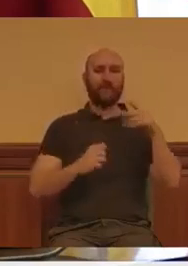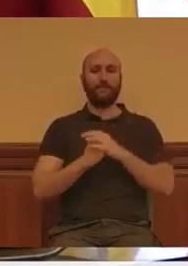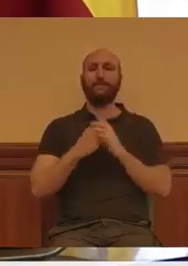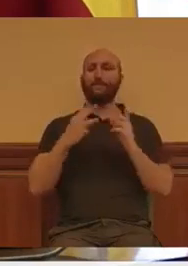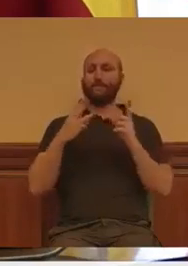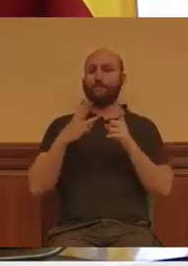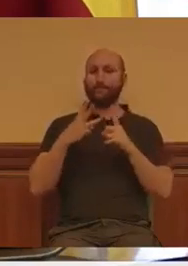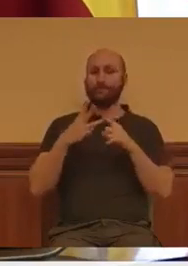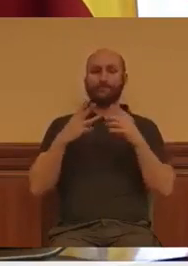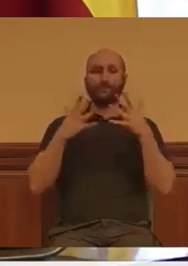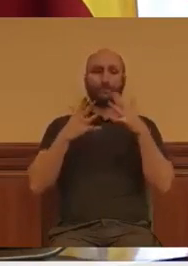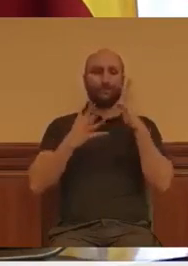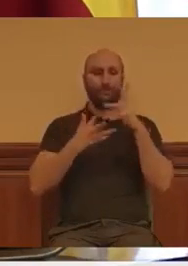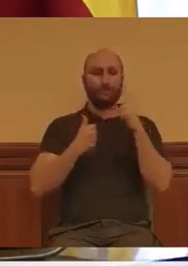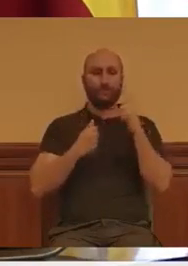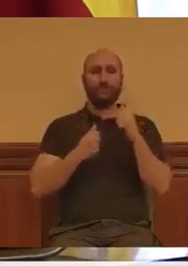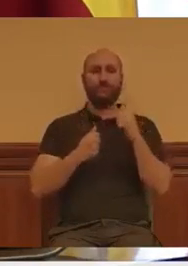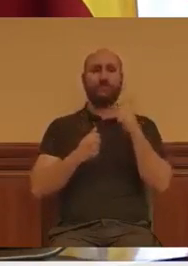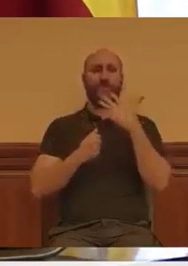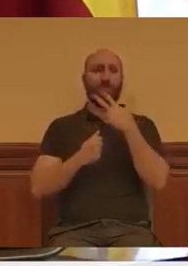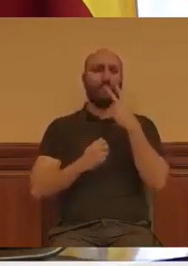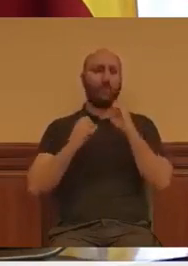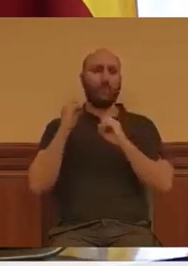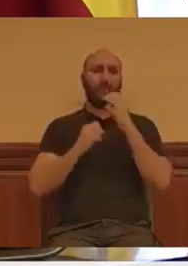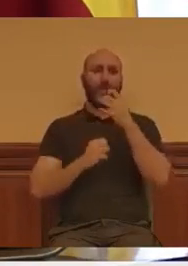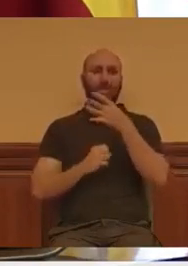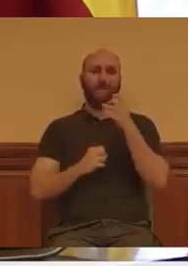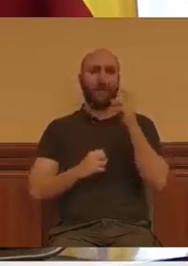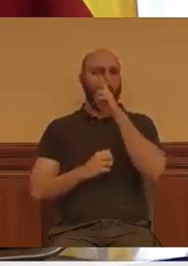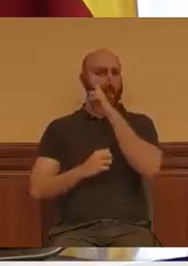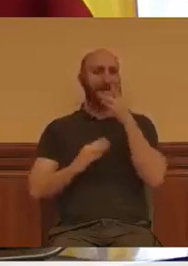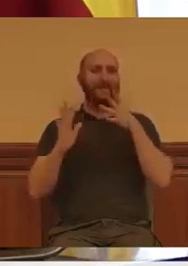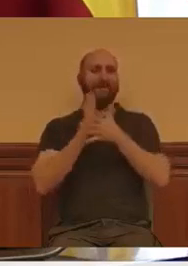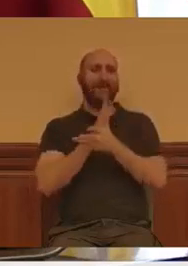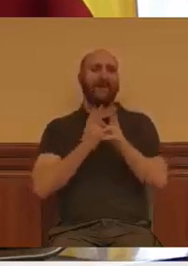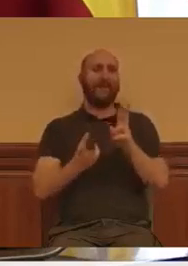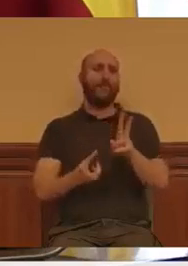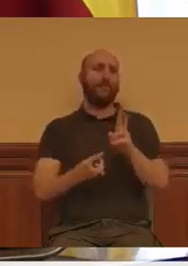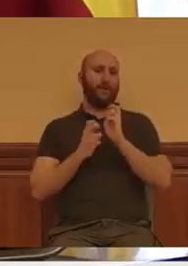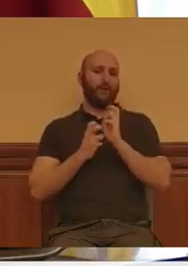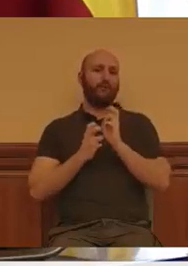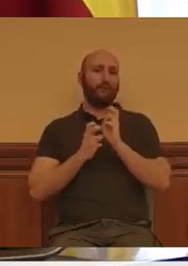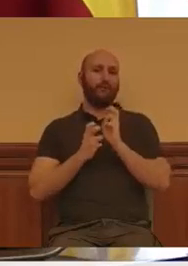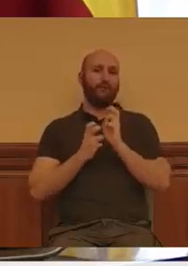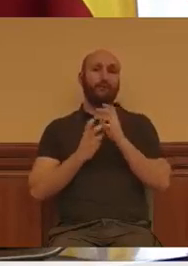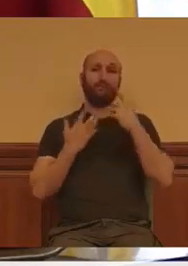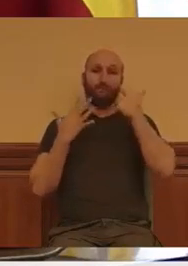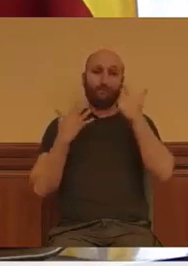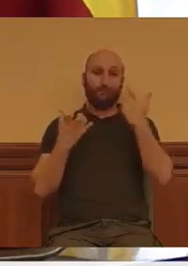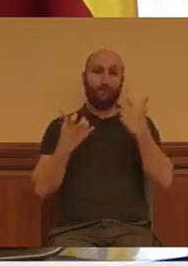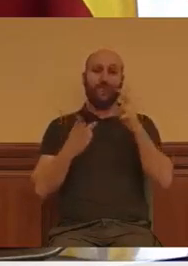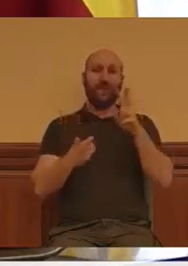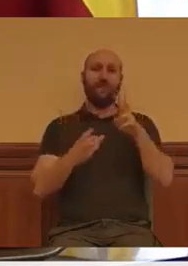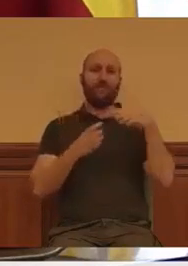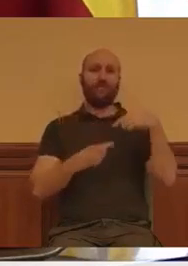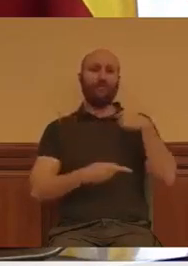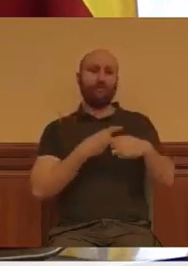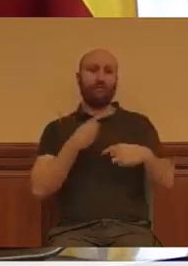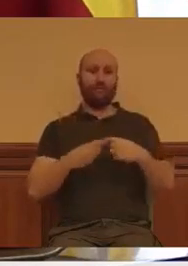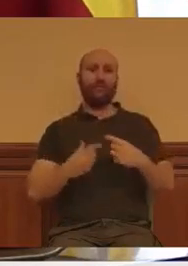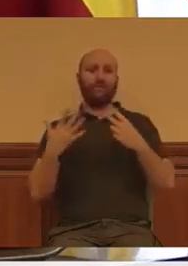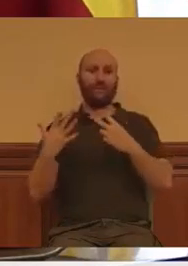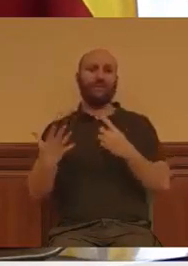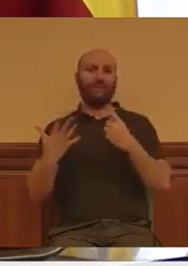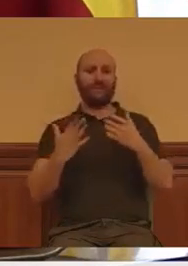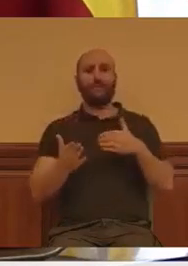52 por ciento de las deudas que se tienen con Madrid corresponden a impuestos, destacando el impuesto de sucesiones con 76 millones